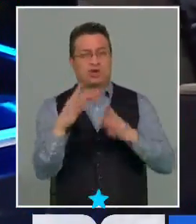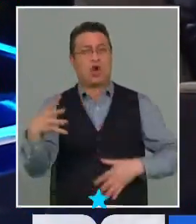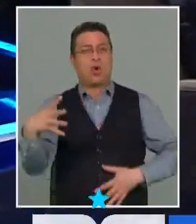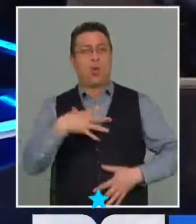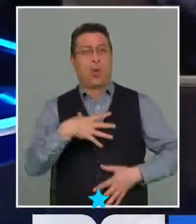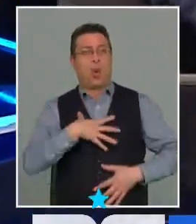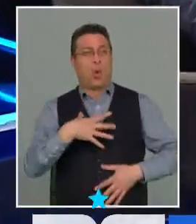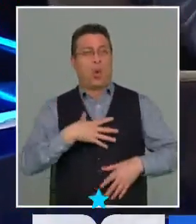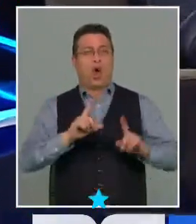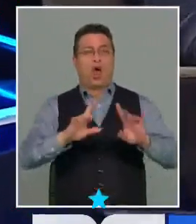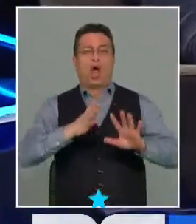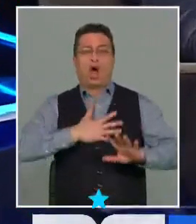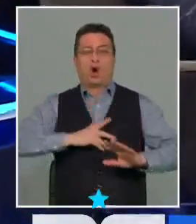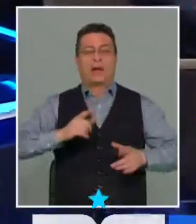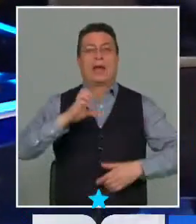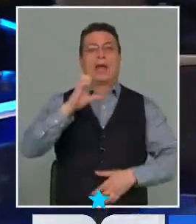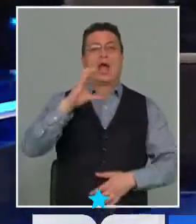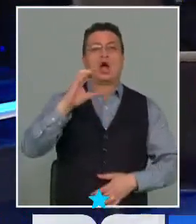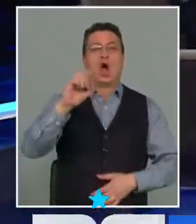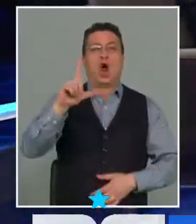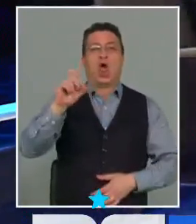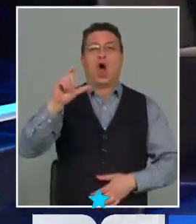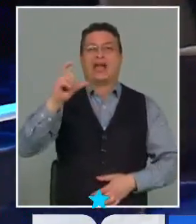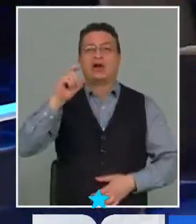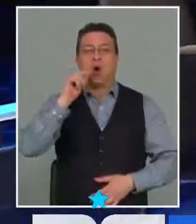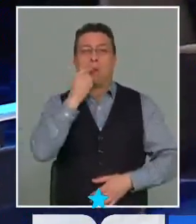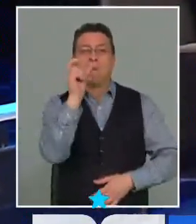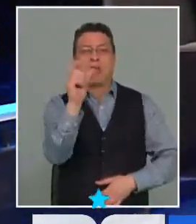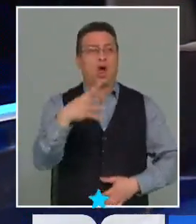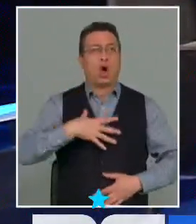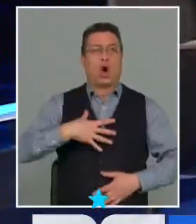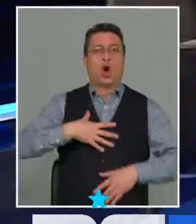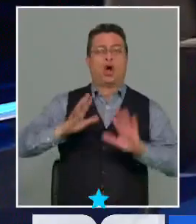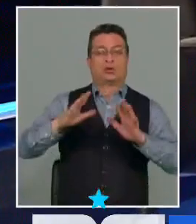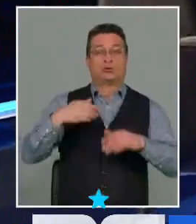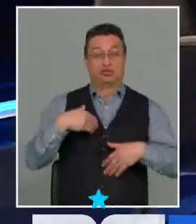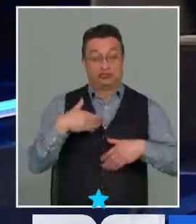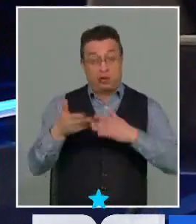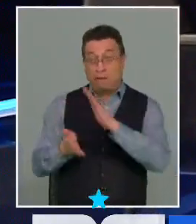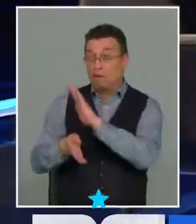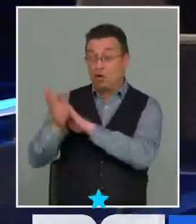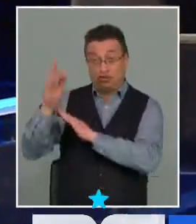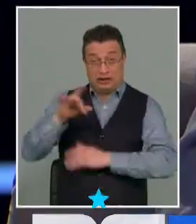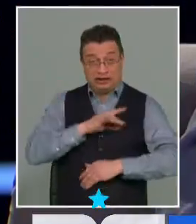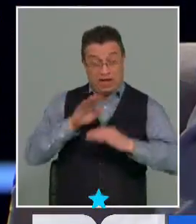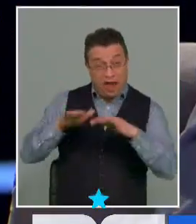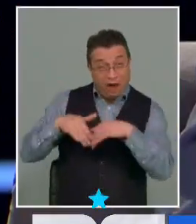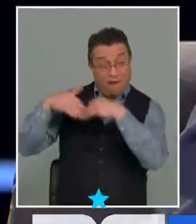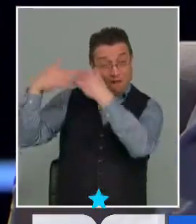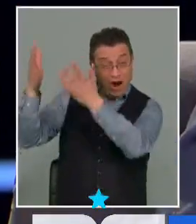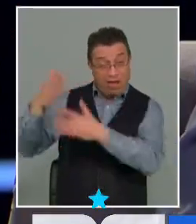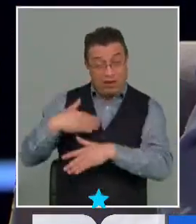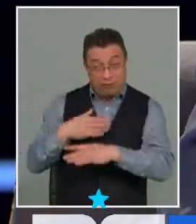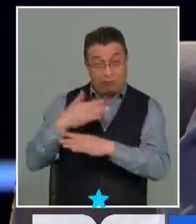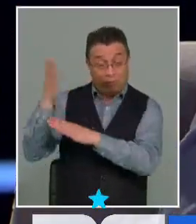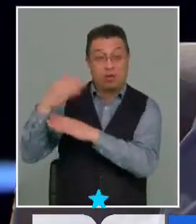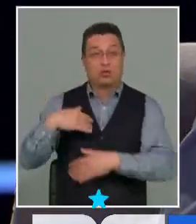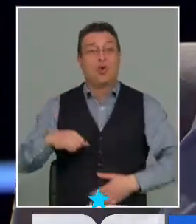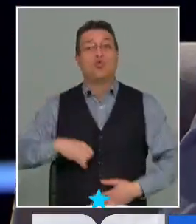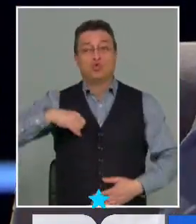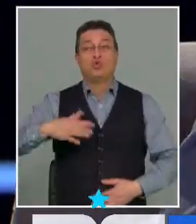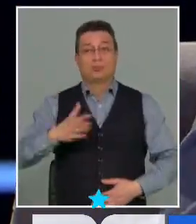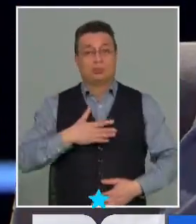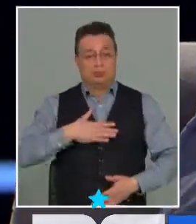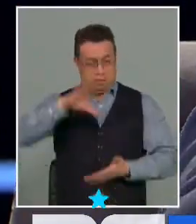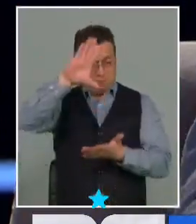es como si nos asustara la palabra ecológico en el artículo 1. Cuando yo salga de Chile, como buen mapuche chileno, voy a salir orgulloso de decir